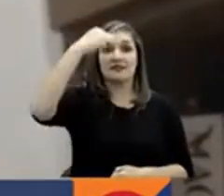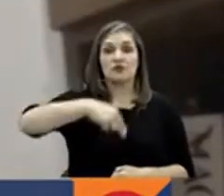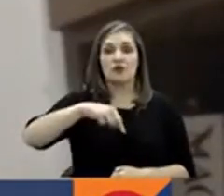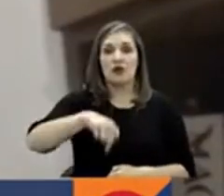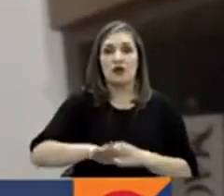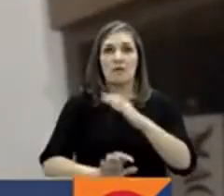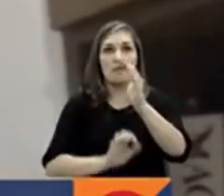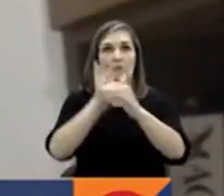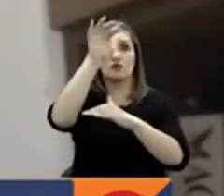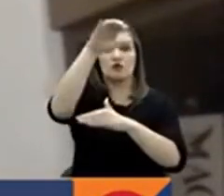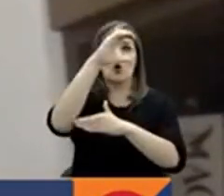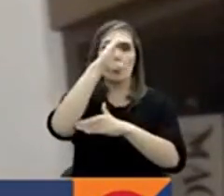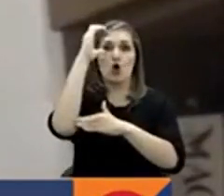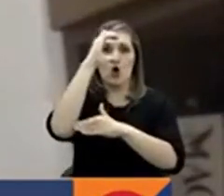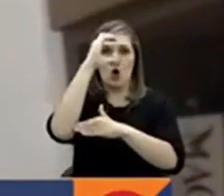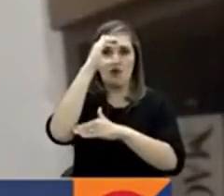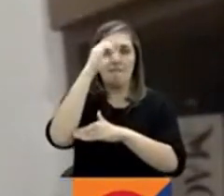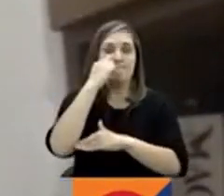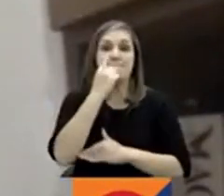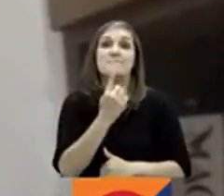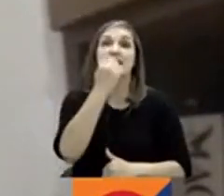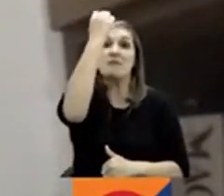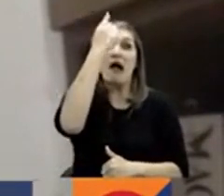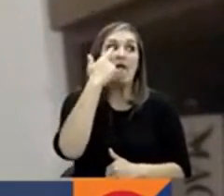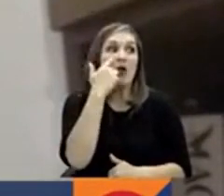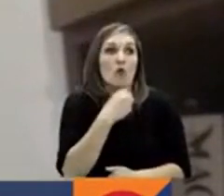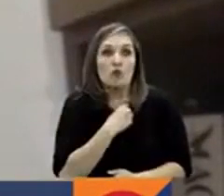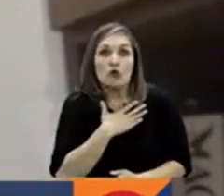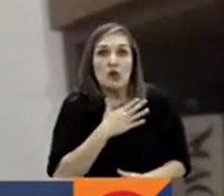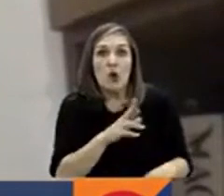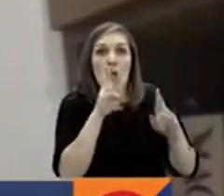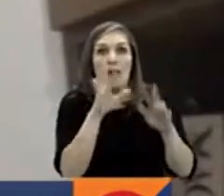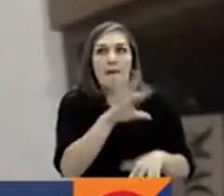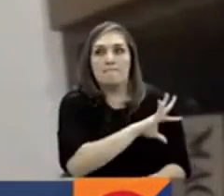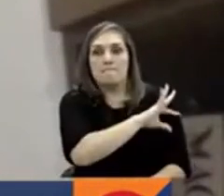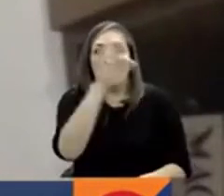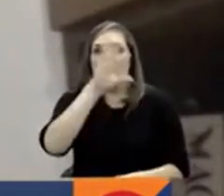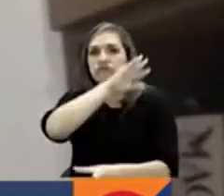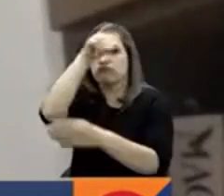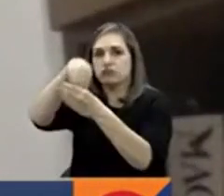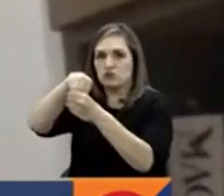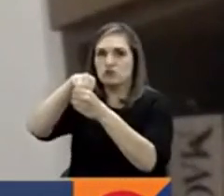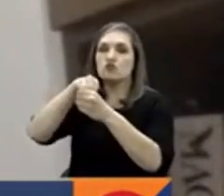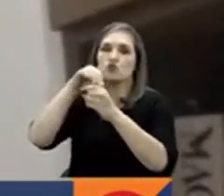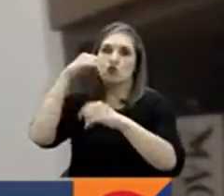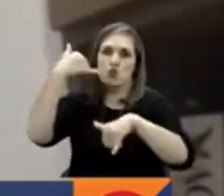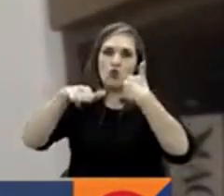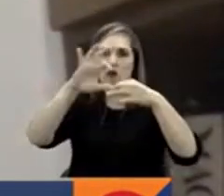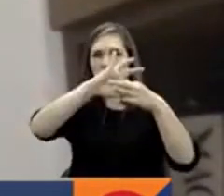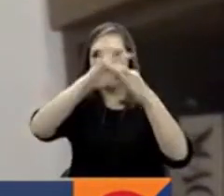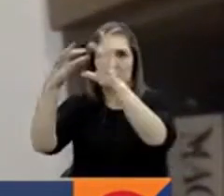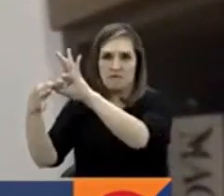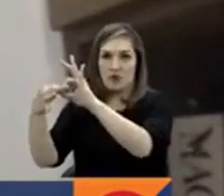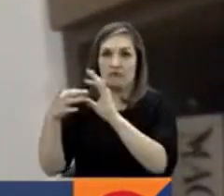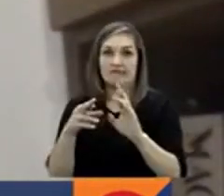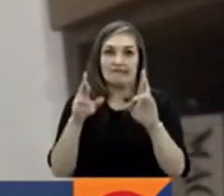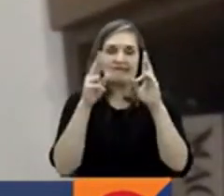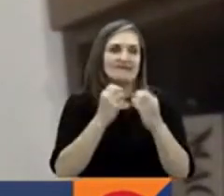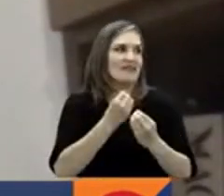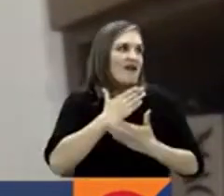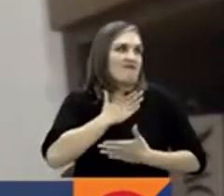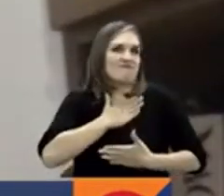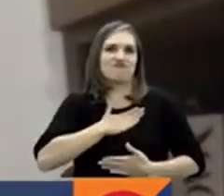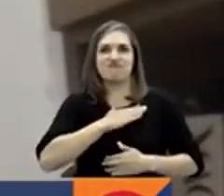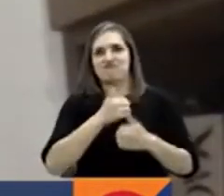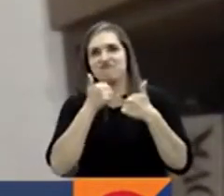va a disputar la posibilidad de tener un cupo en los Juegos Olímpicos. Eso nos llena de satisfacción, nos llena de